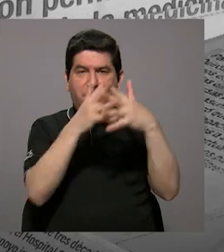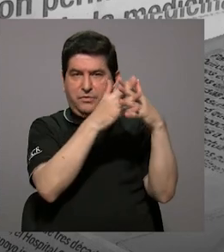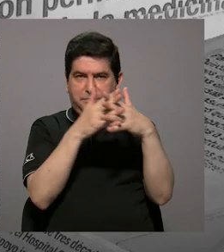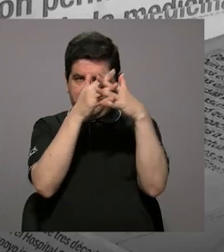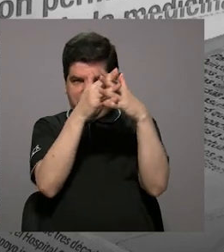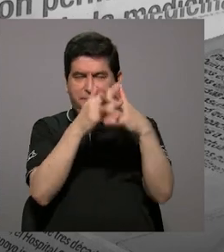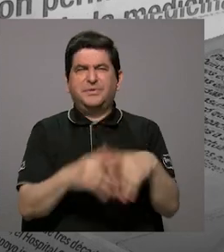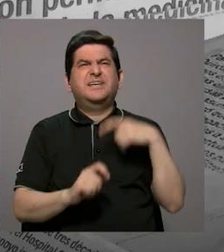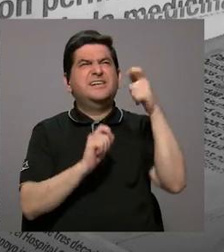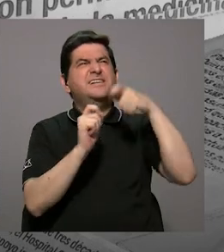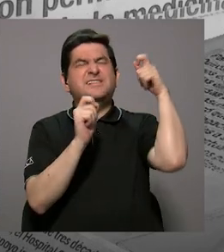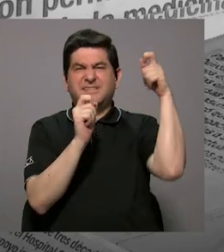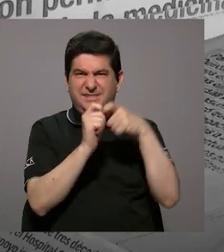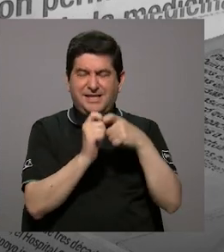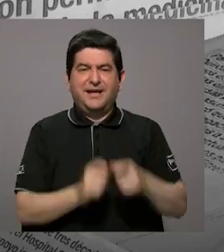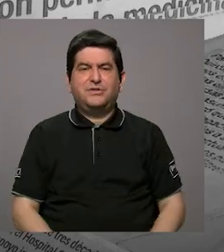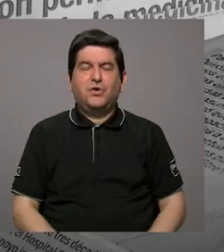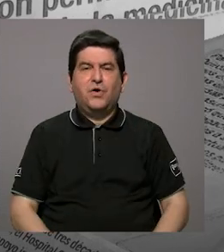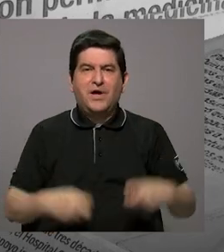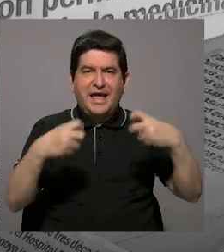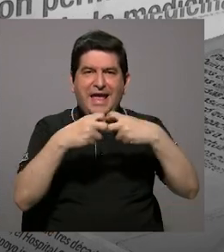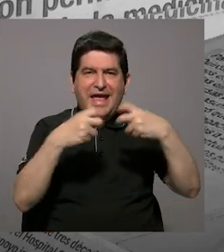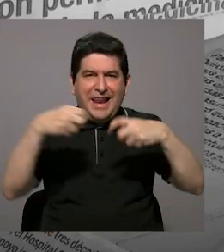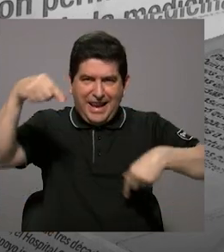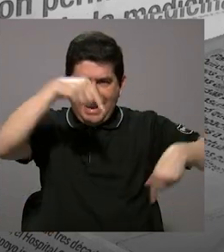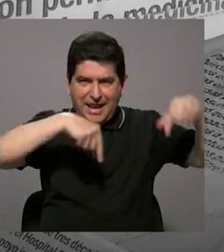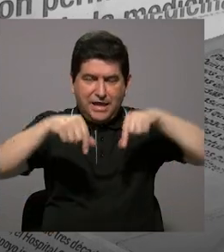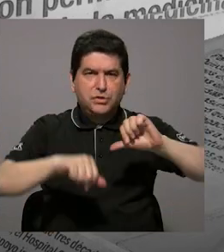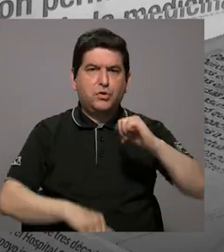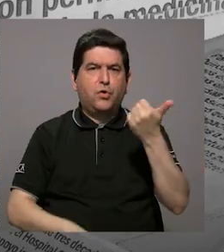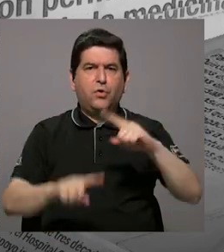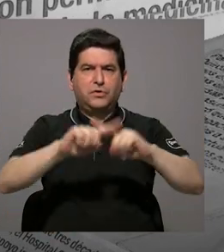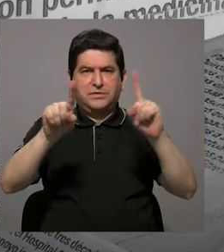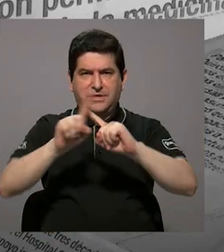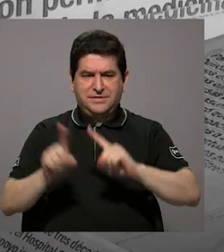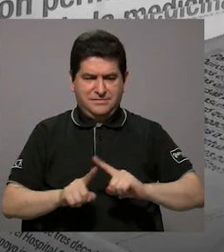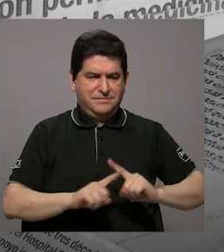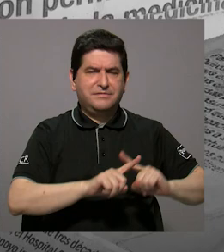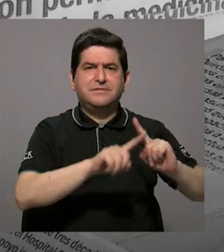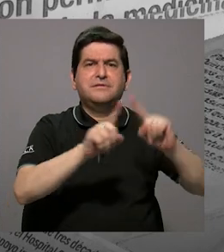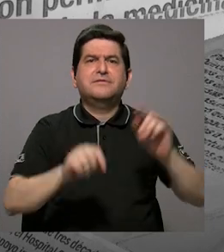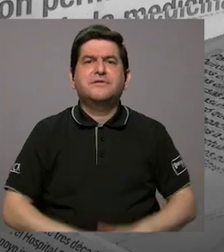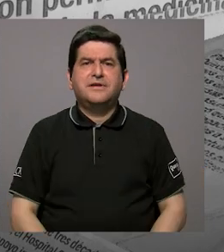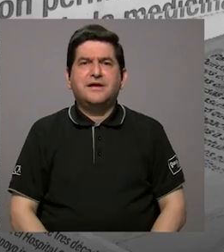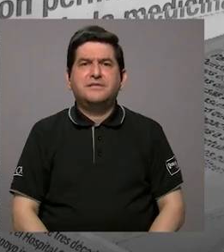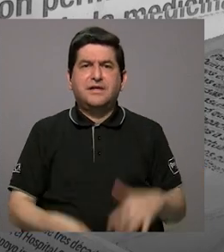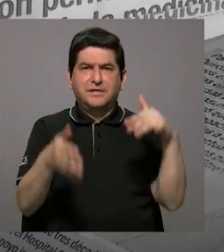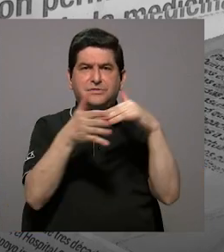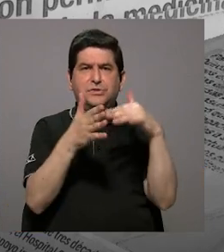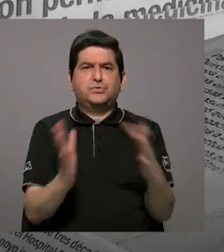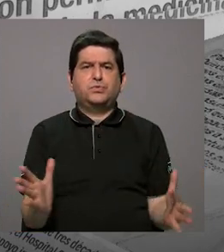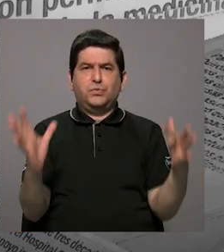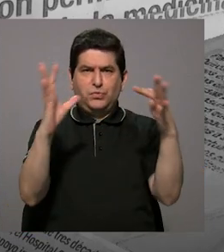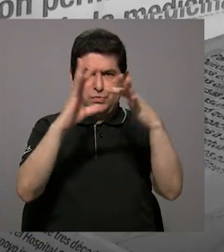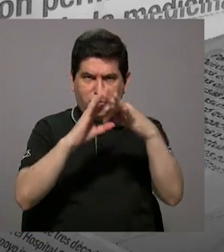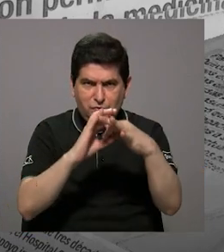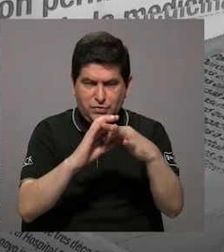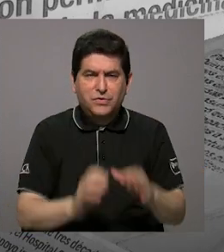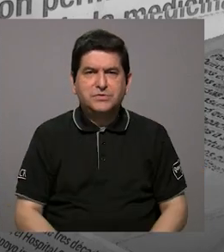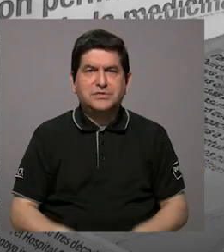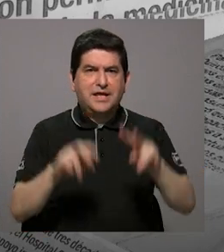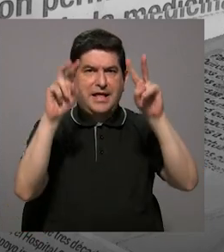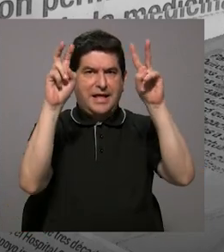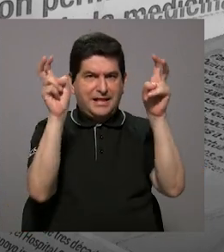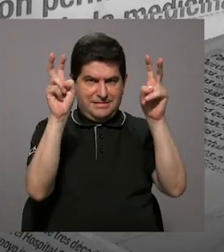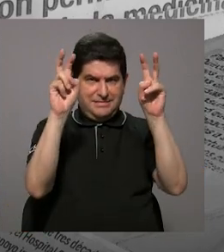Estados Unidos, específicamente en electroquímica y otra serie de estudios relacionados